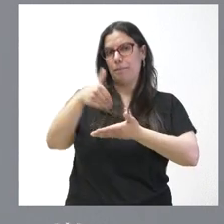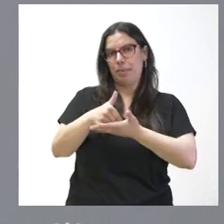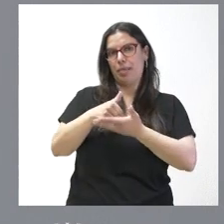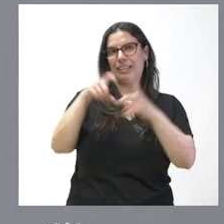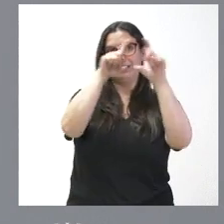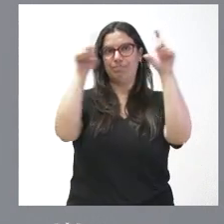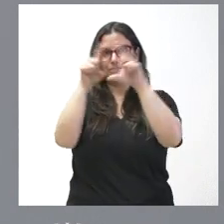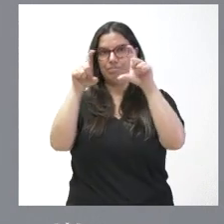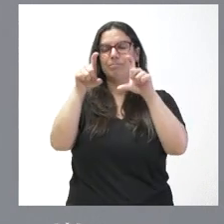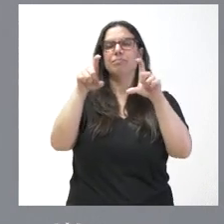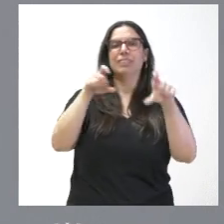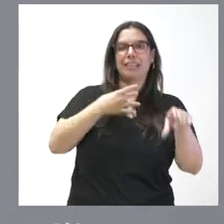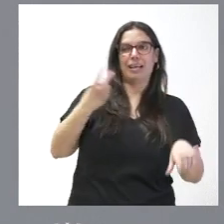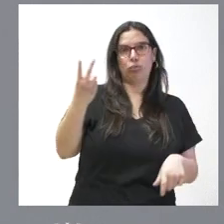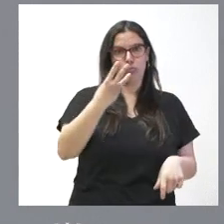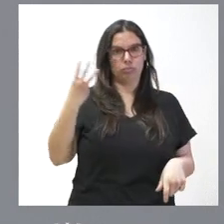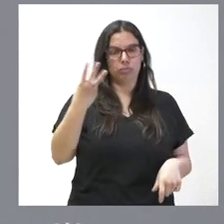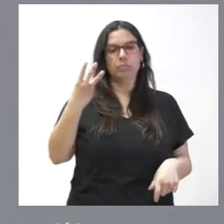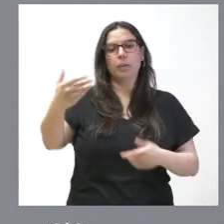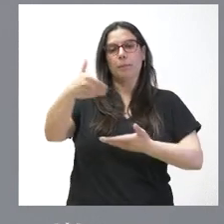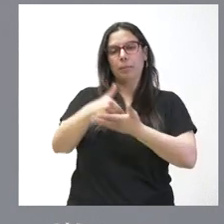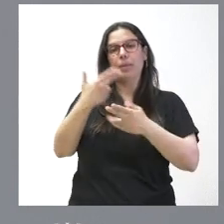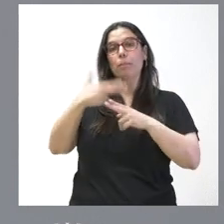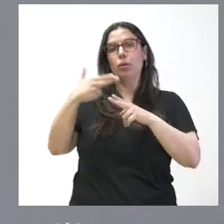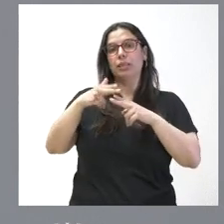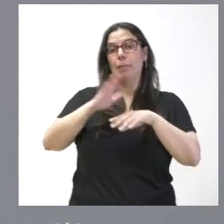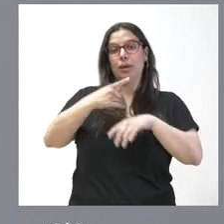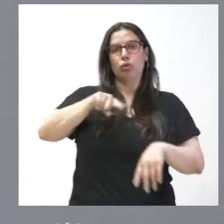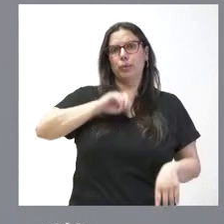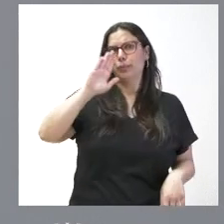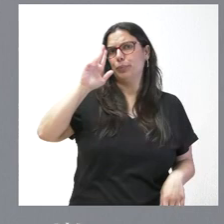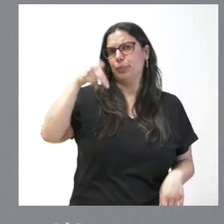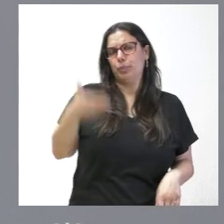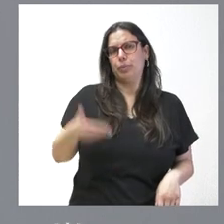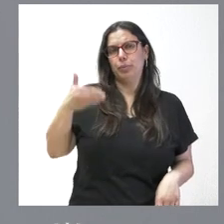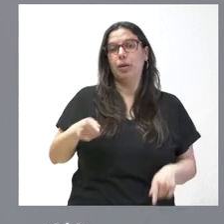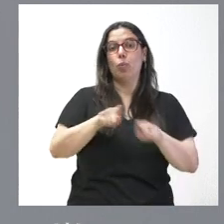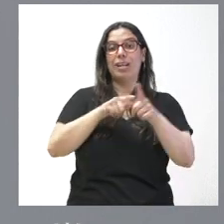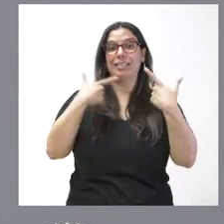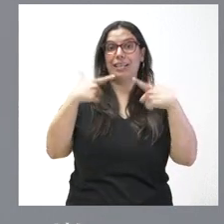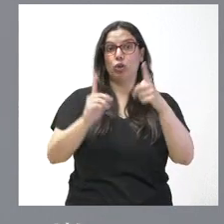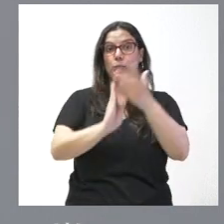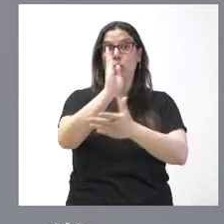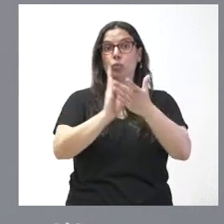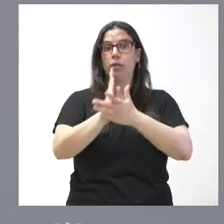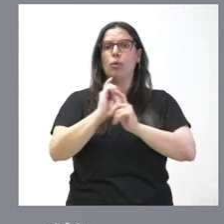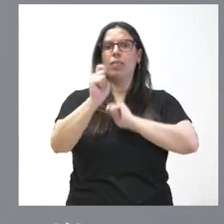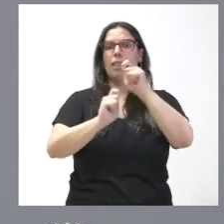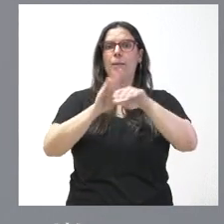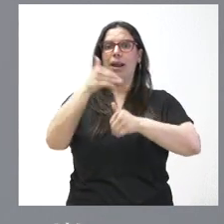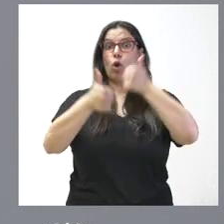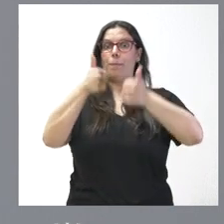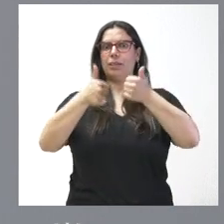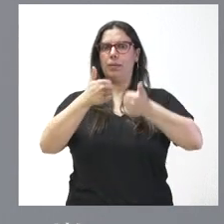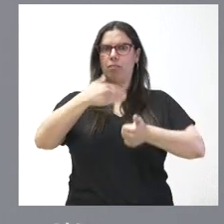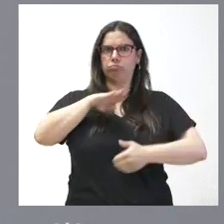del diálogo social de acuerdo con una política que es esencial para nosotros. La mejora de la competitividad del sector productivo de Castilla y León y, a